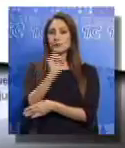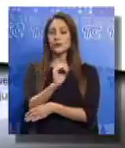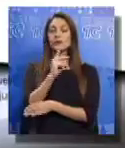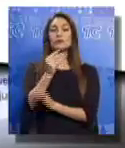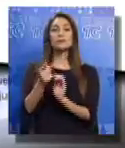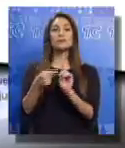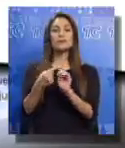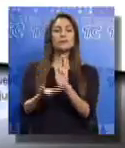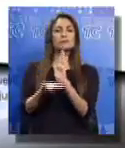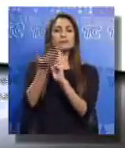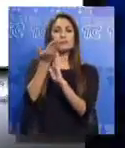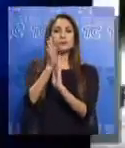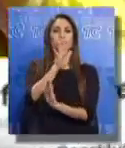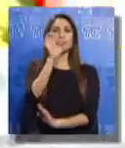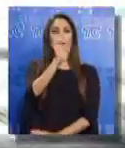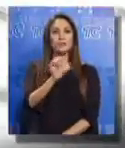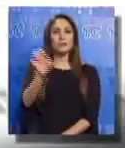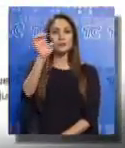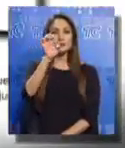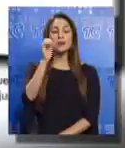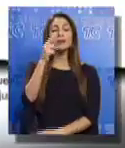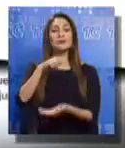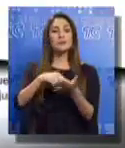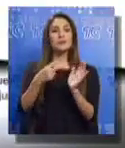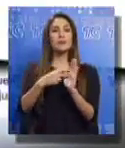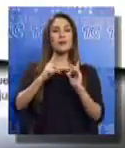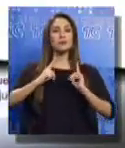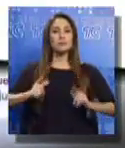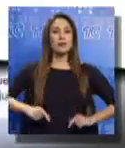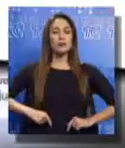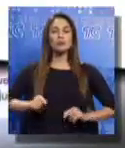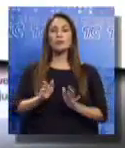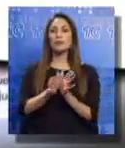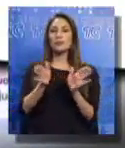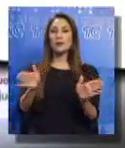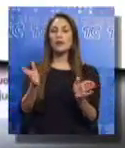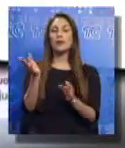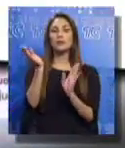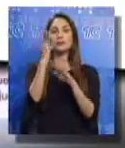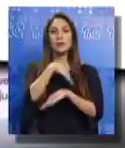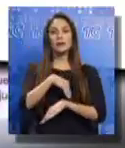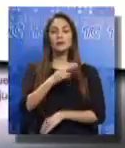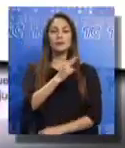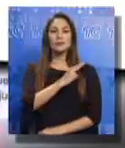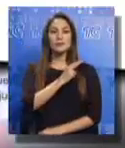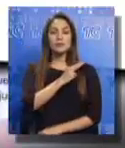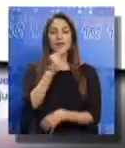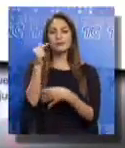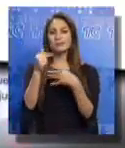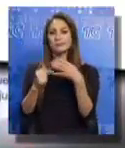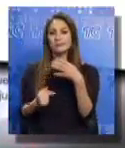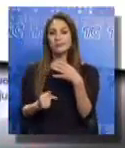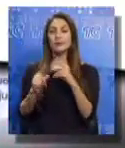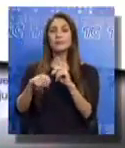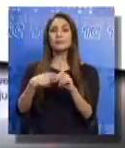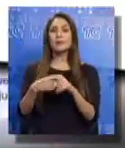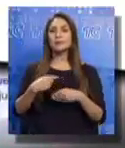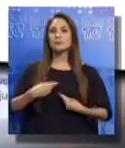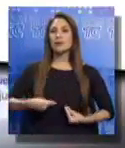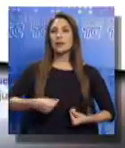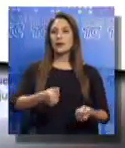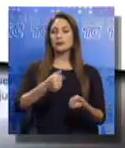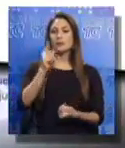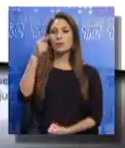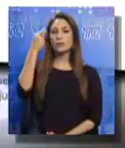índice más alto de la Unión Europea, que permite dar salud universal, universidad gratuita, etc. El satanizado gasto público.